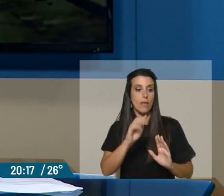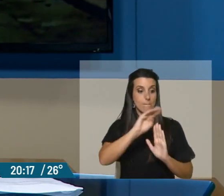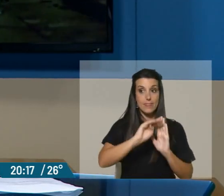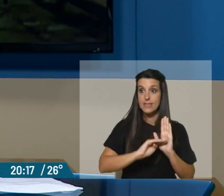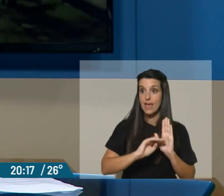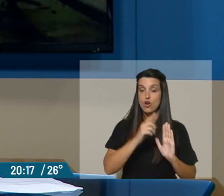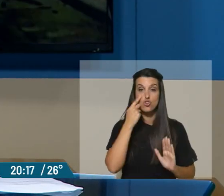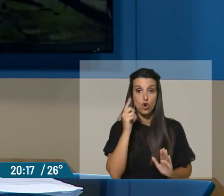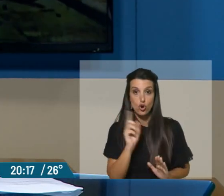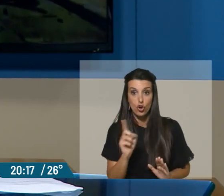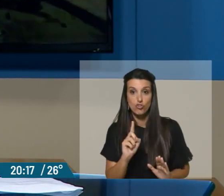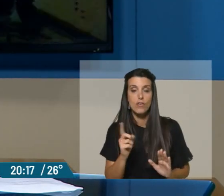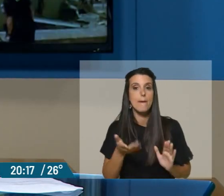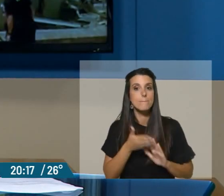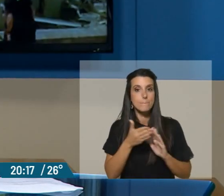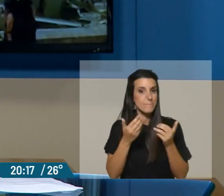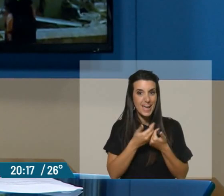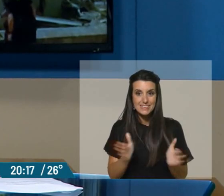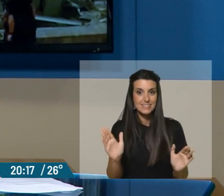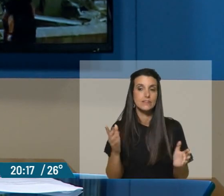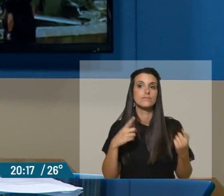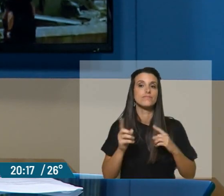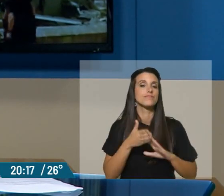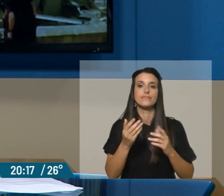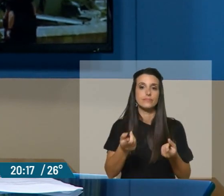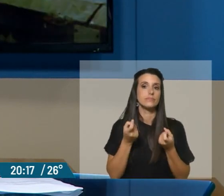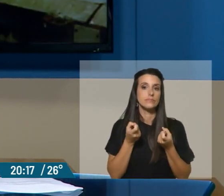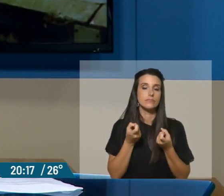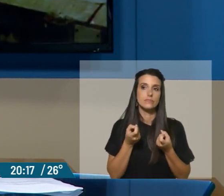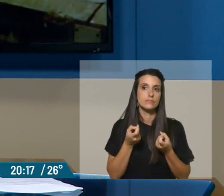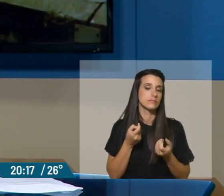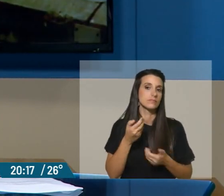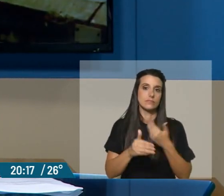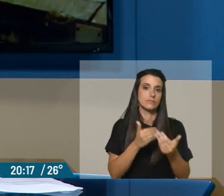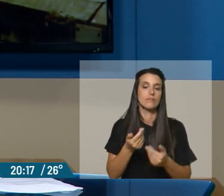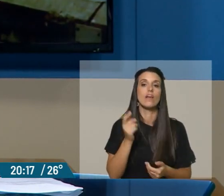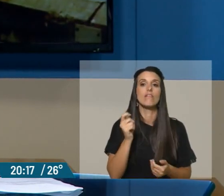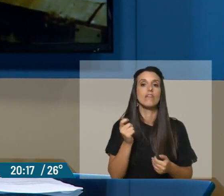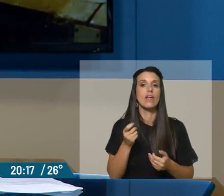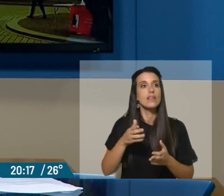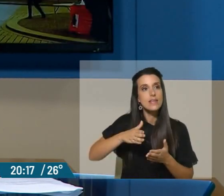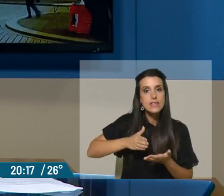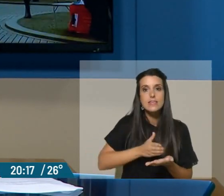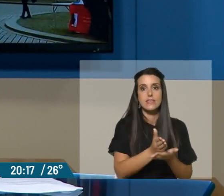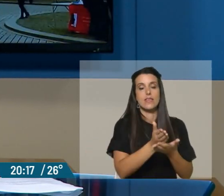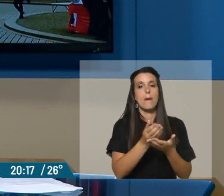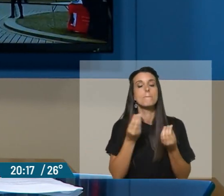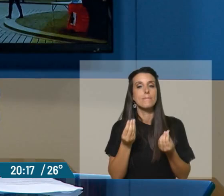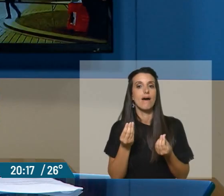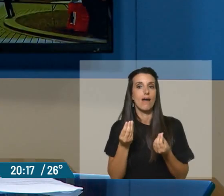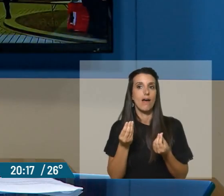que no conocemos estén en funcionamiento, se va a necesitar funcionarios, se va a necesitar quien encarrile esas medidas para